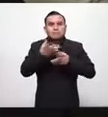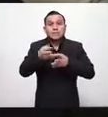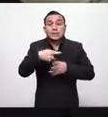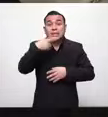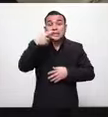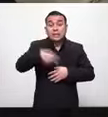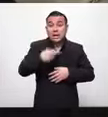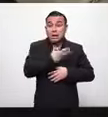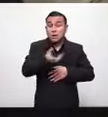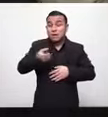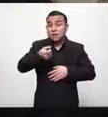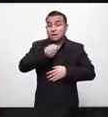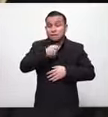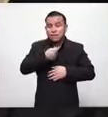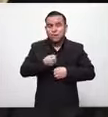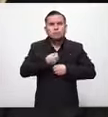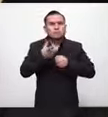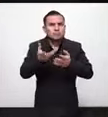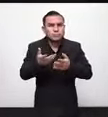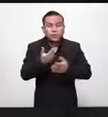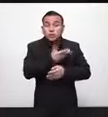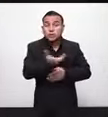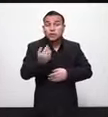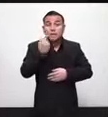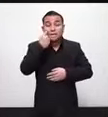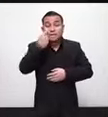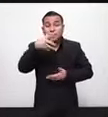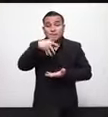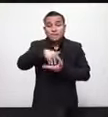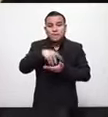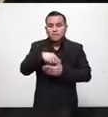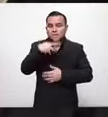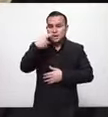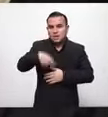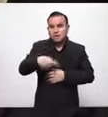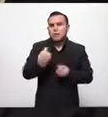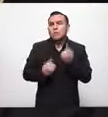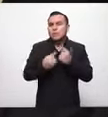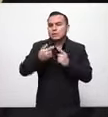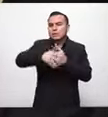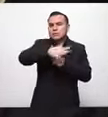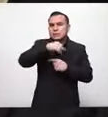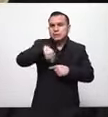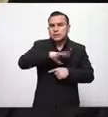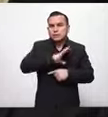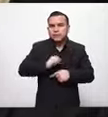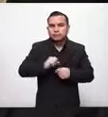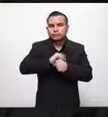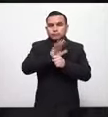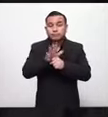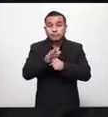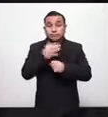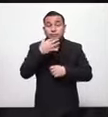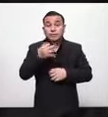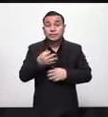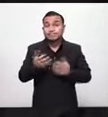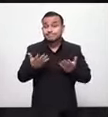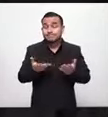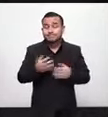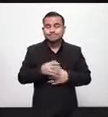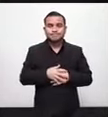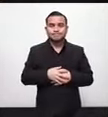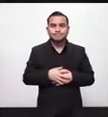hacerle ver a nuestro pueblo que es la realidad de lo que está pasando quiero antes